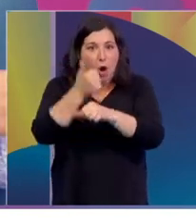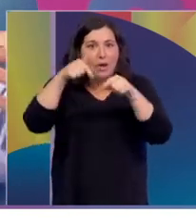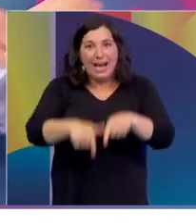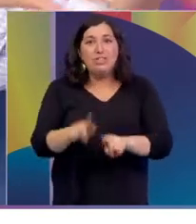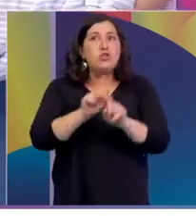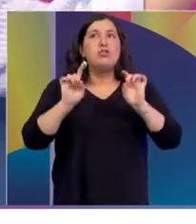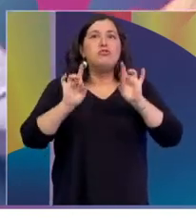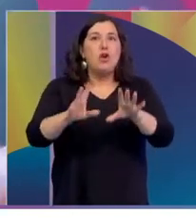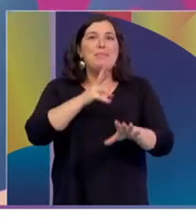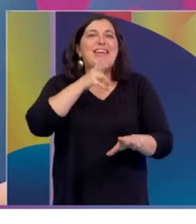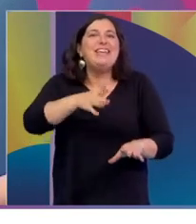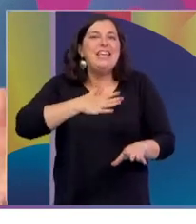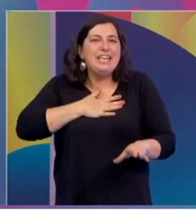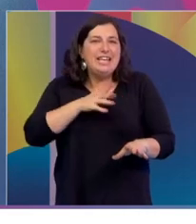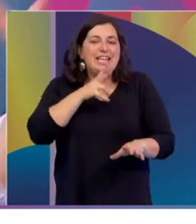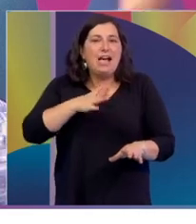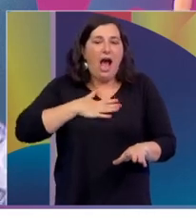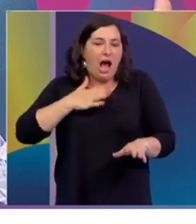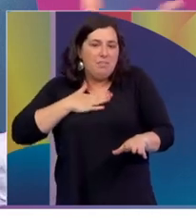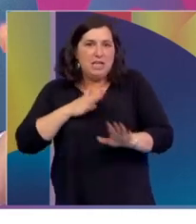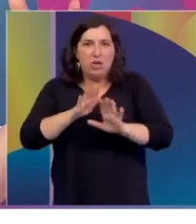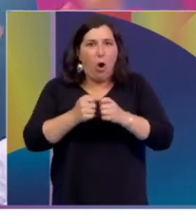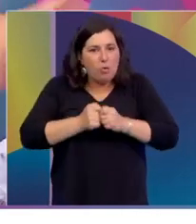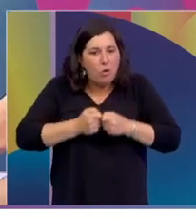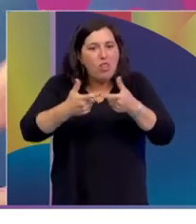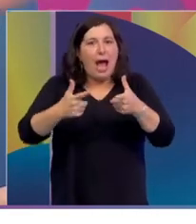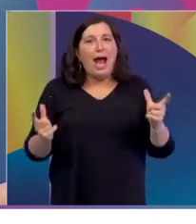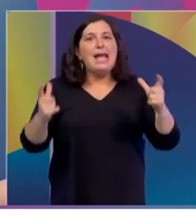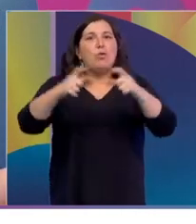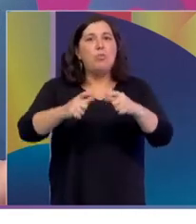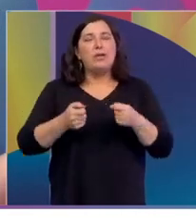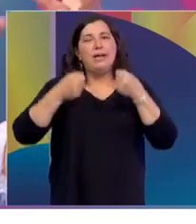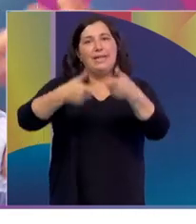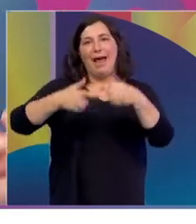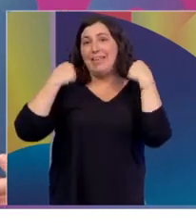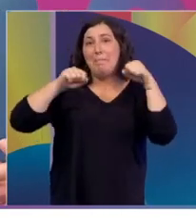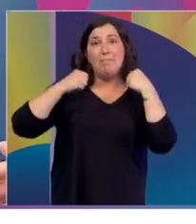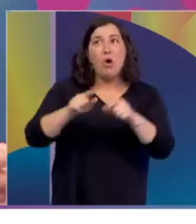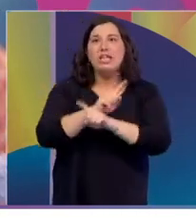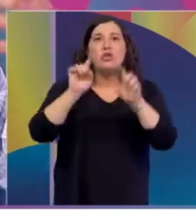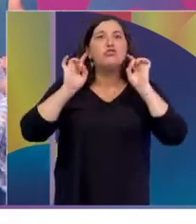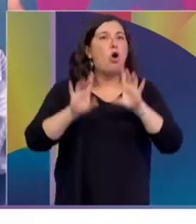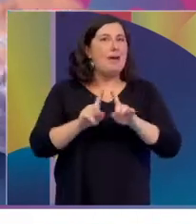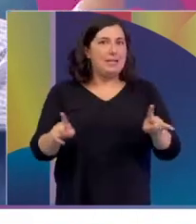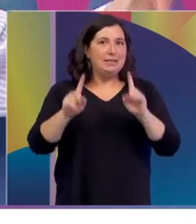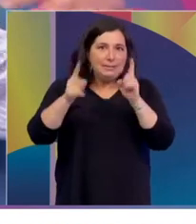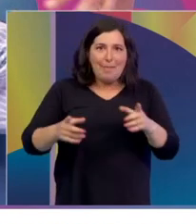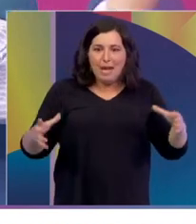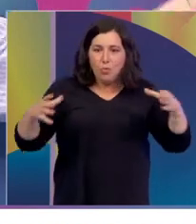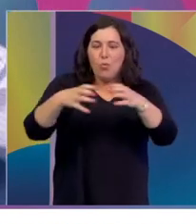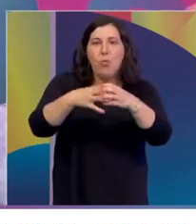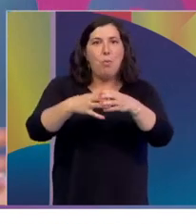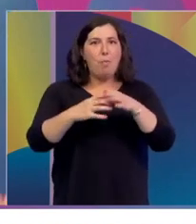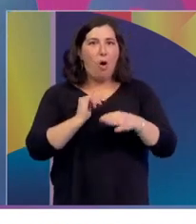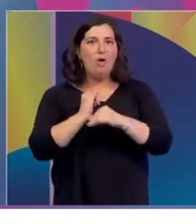para su hija, sino como que lo amplía a la comunidad. No solamente les brinda deporte, sino, como decía Lu, esto de tener un grupo de referencia y a su vez tratan de